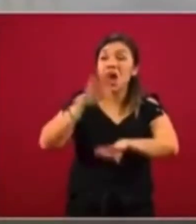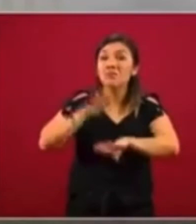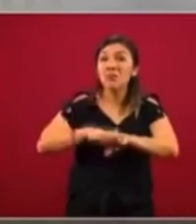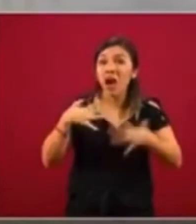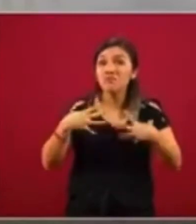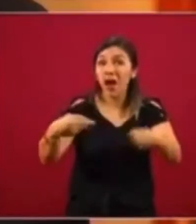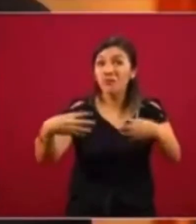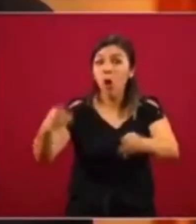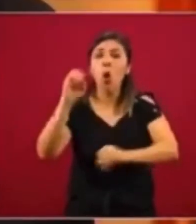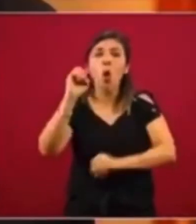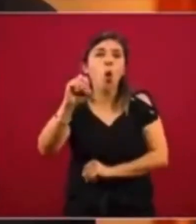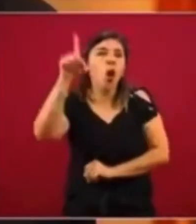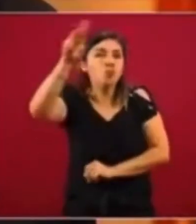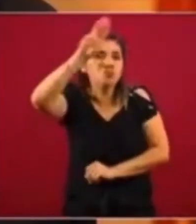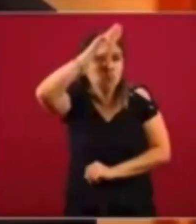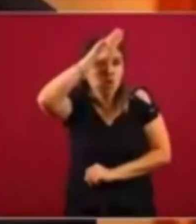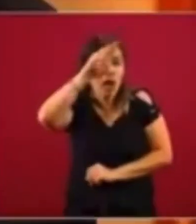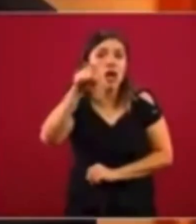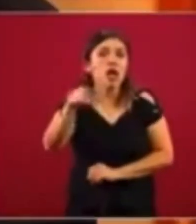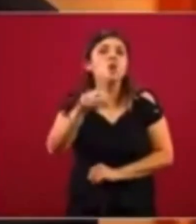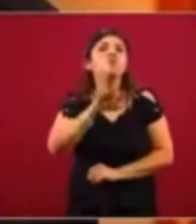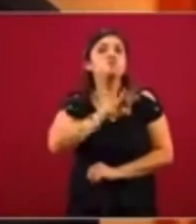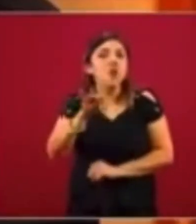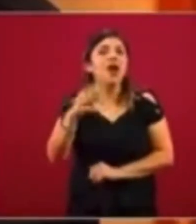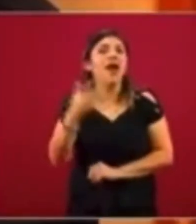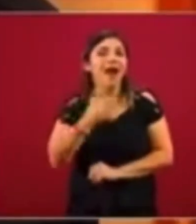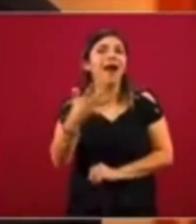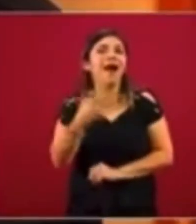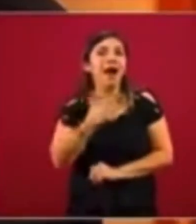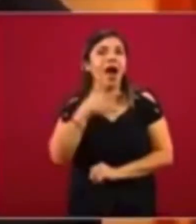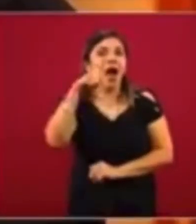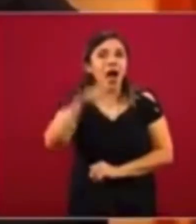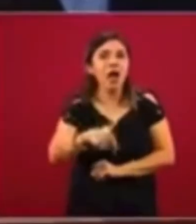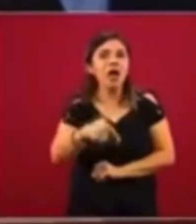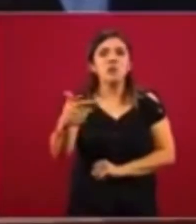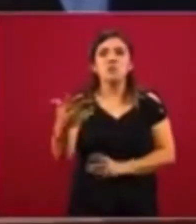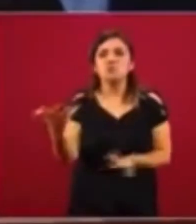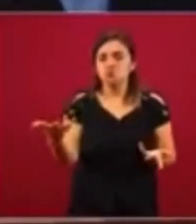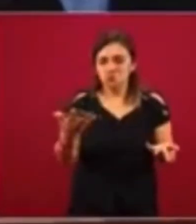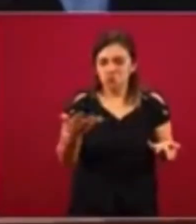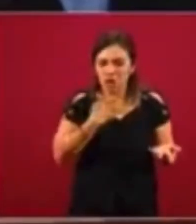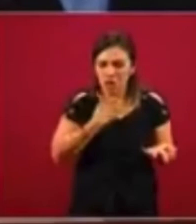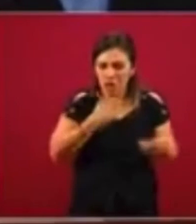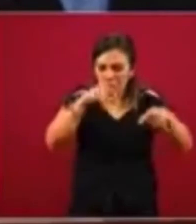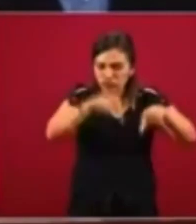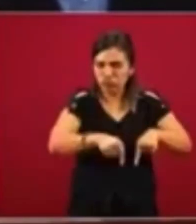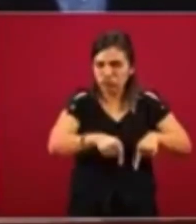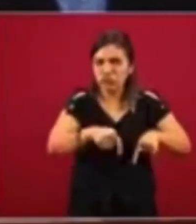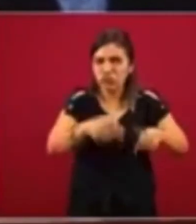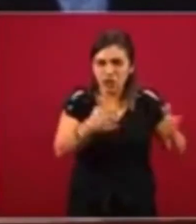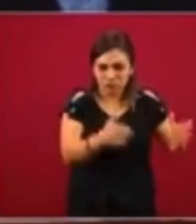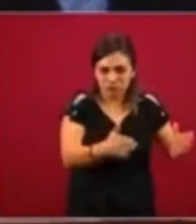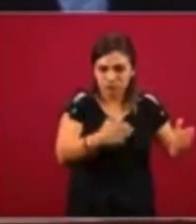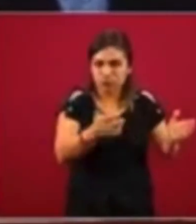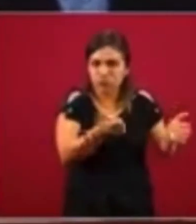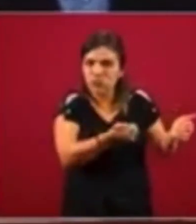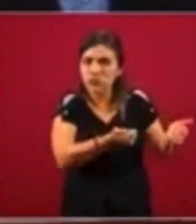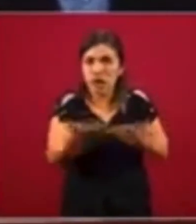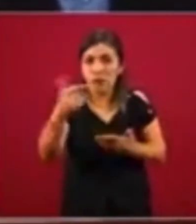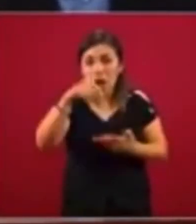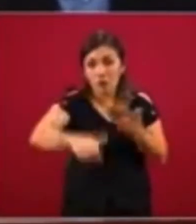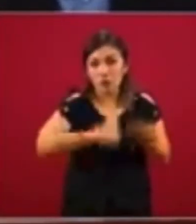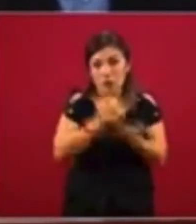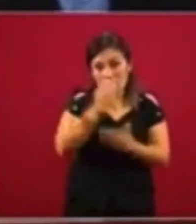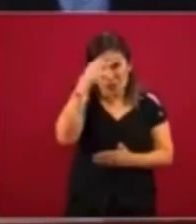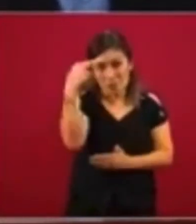o Monterrey, podríamos tener la posibilidad de poner a disposición este paquete desde la